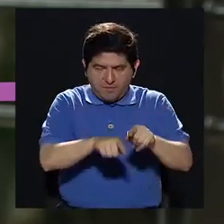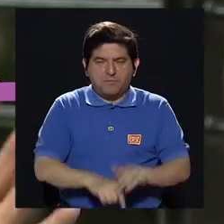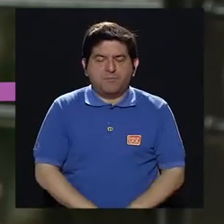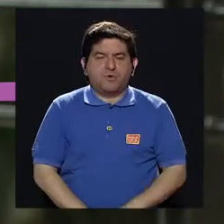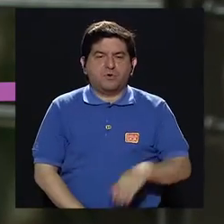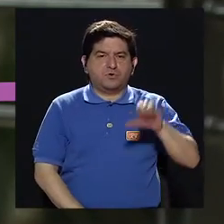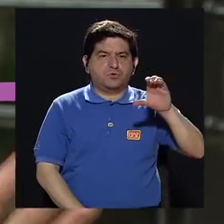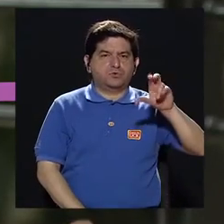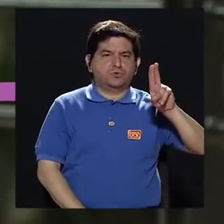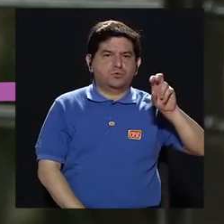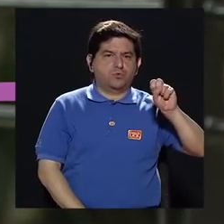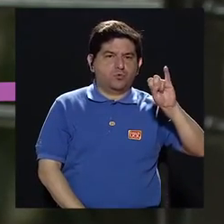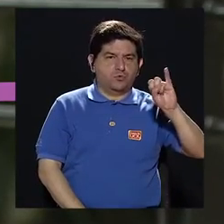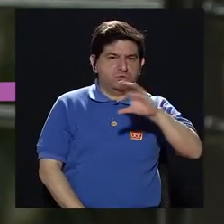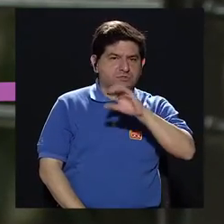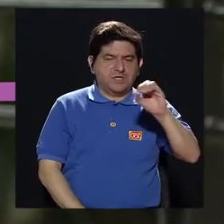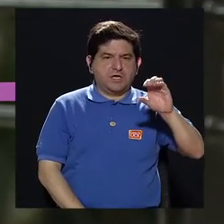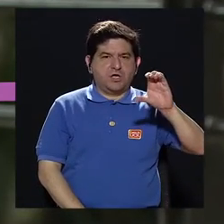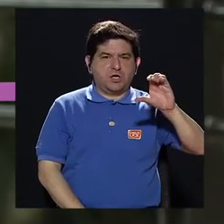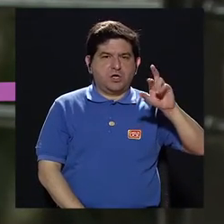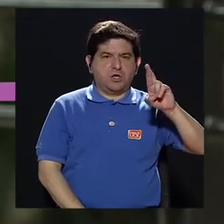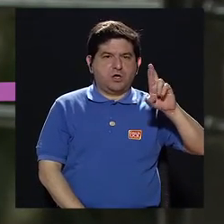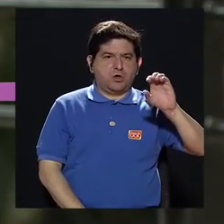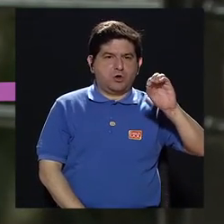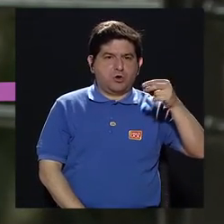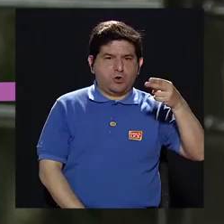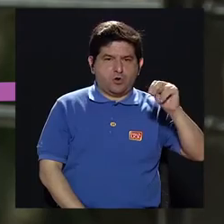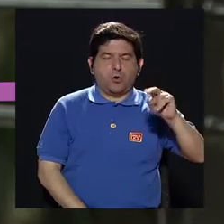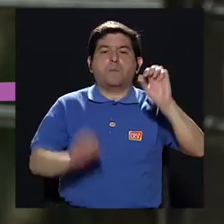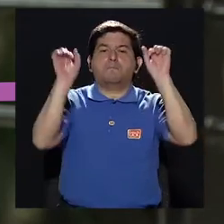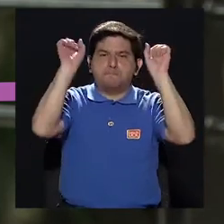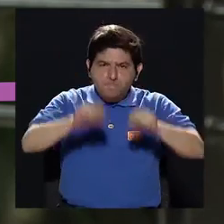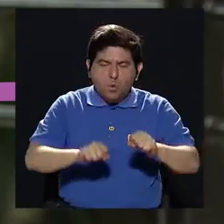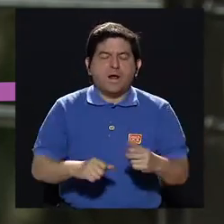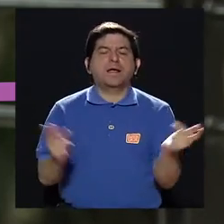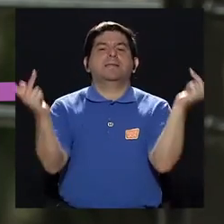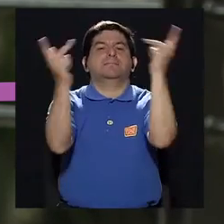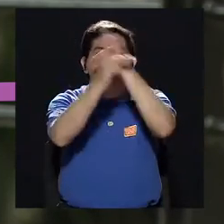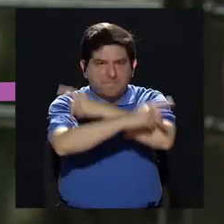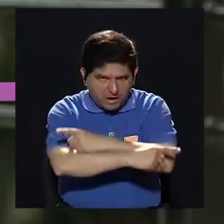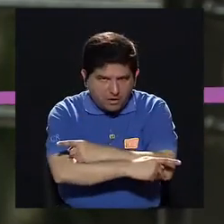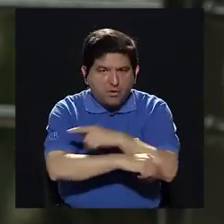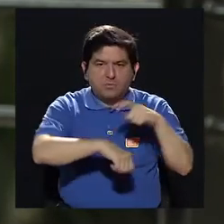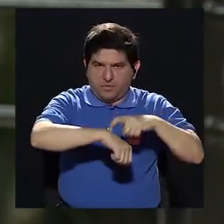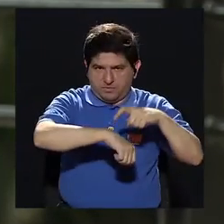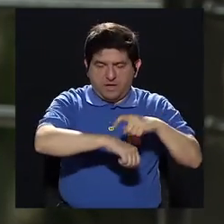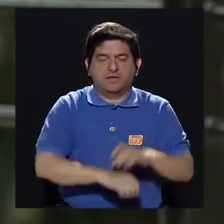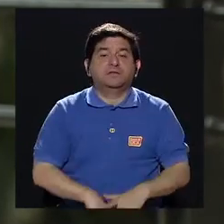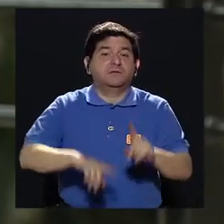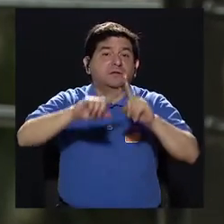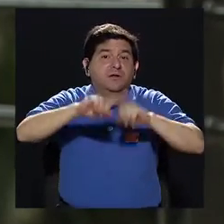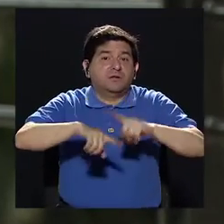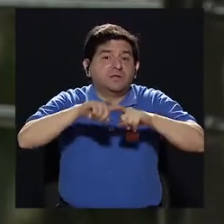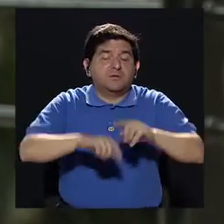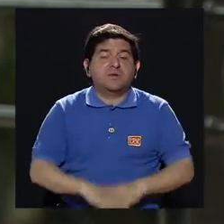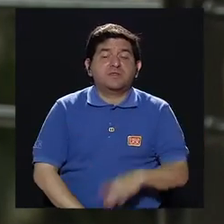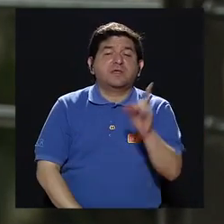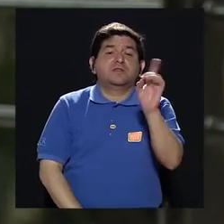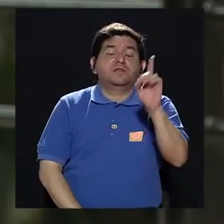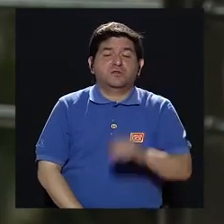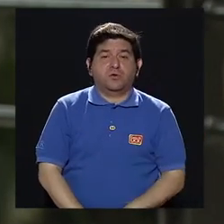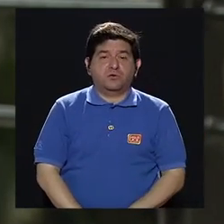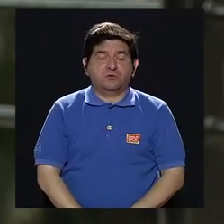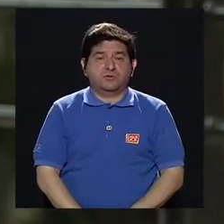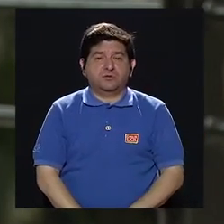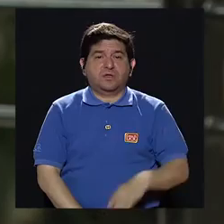¿verdad? Tanto en el CUSI como en el CROM, puede llegar a empeorar, ¿verdad? Dependiendo de en dónde se presente.